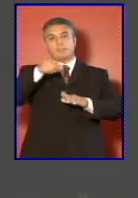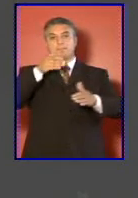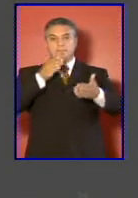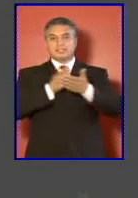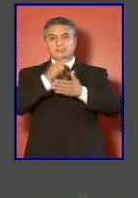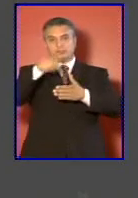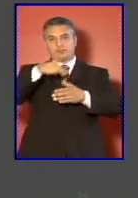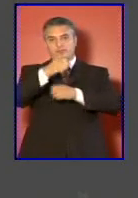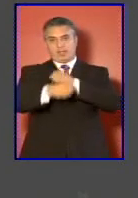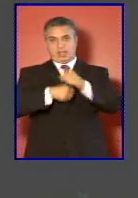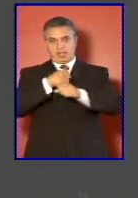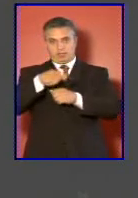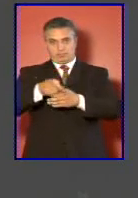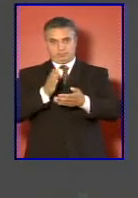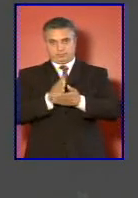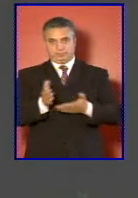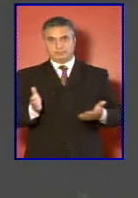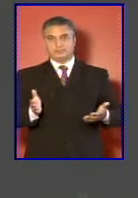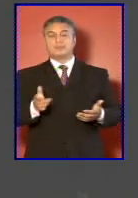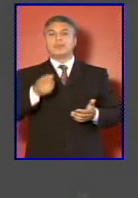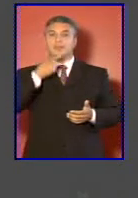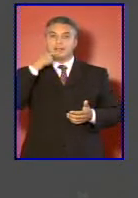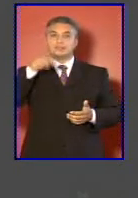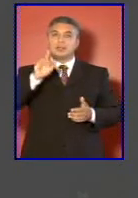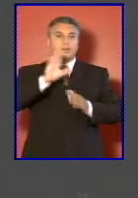en la zona norte de nuestro país